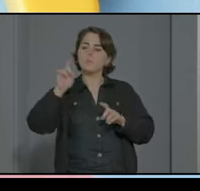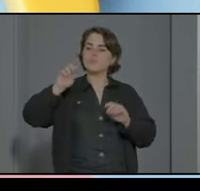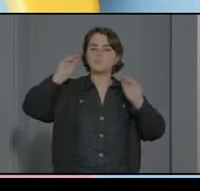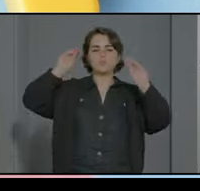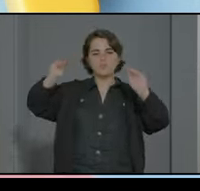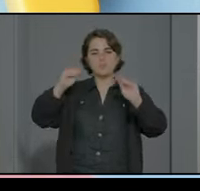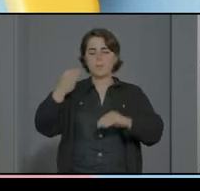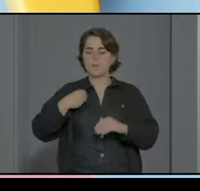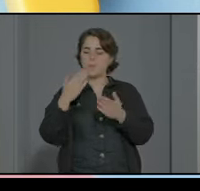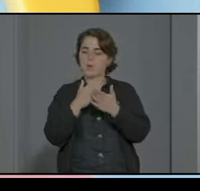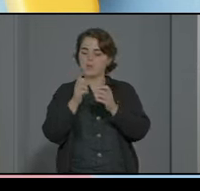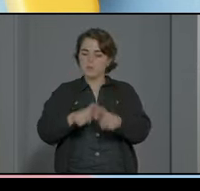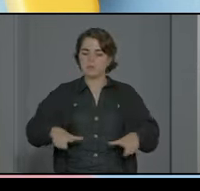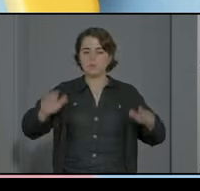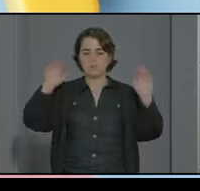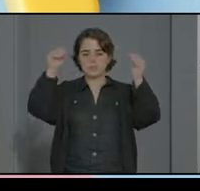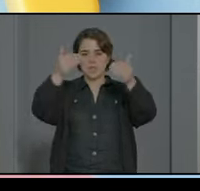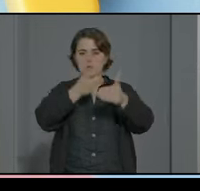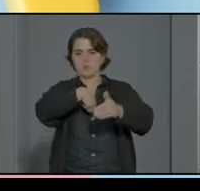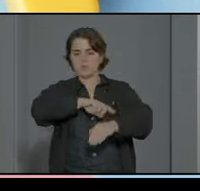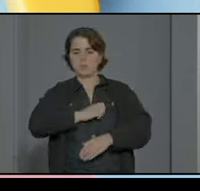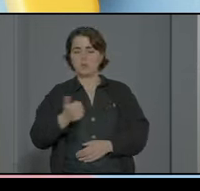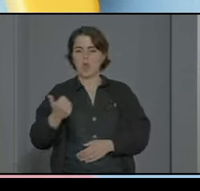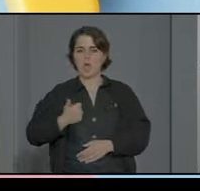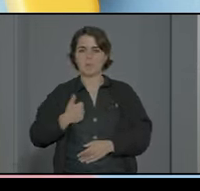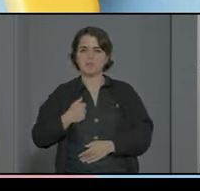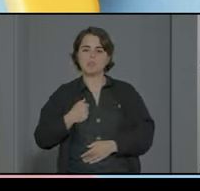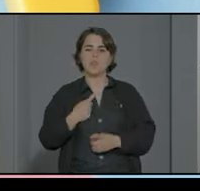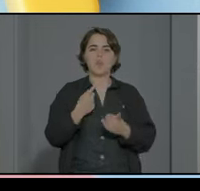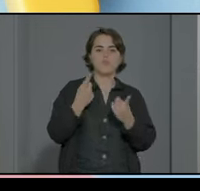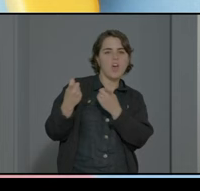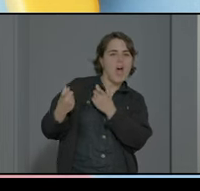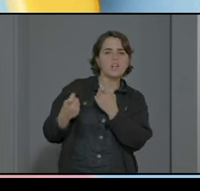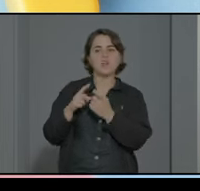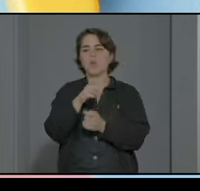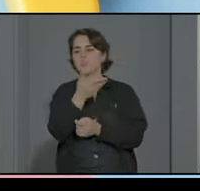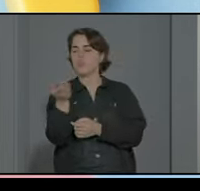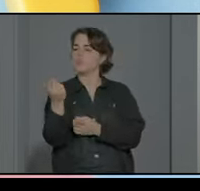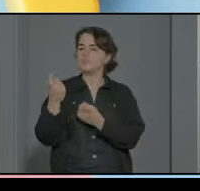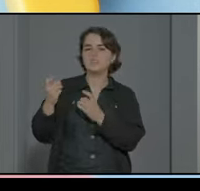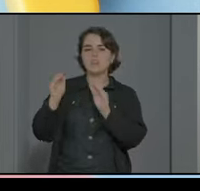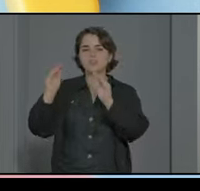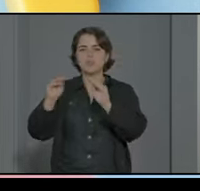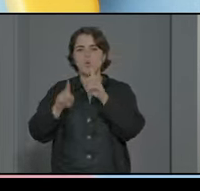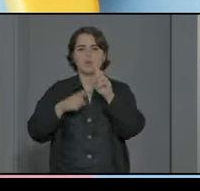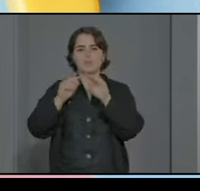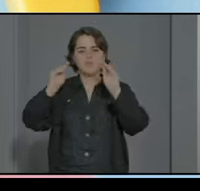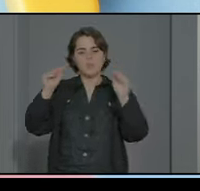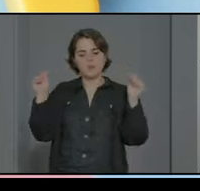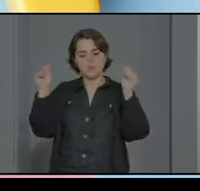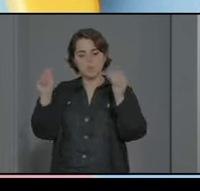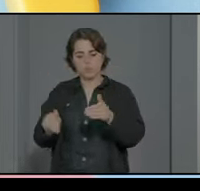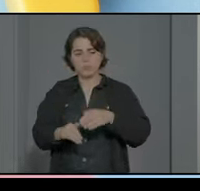disponen de aulas TEA pues aprovechamos las carencias o las necesidades que puedan tener para enfocar esas formaciones ¿no?